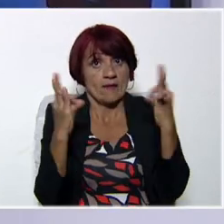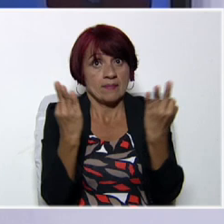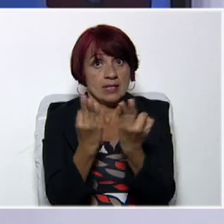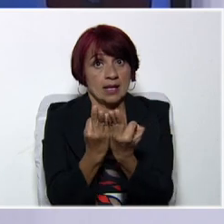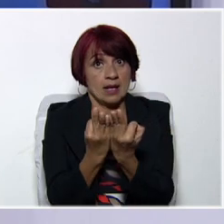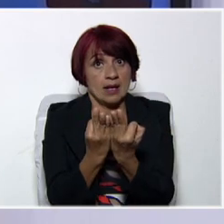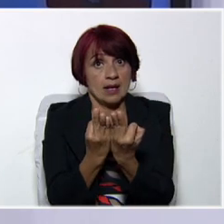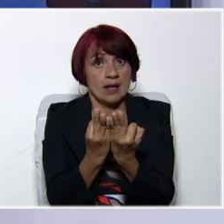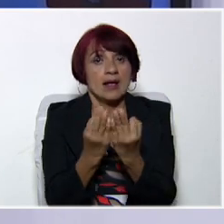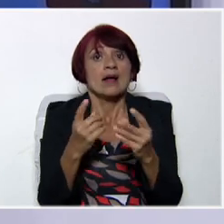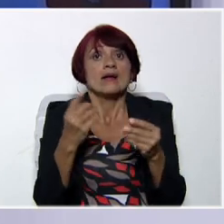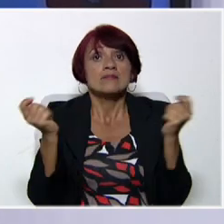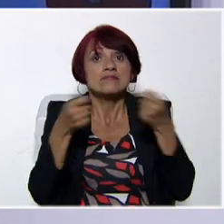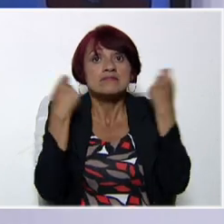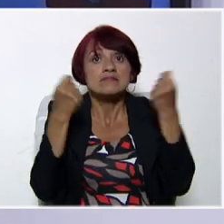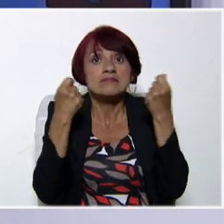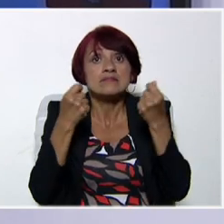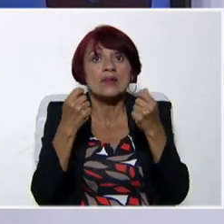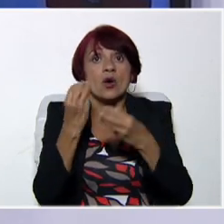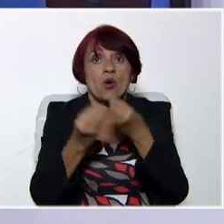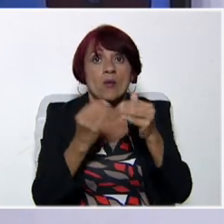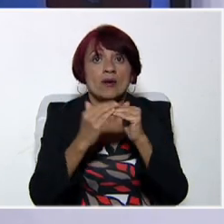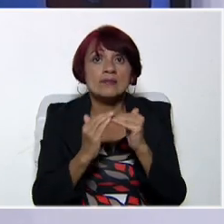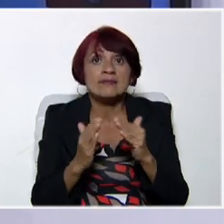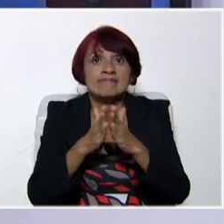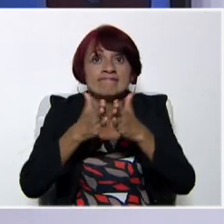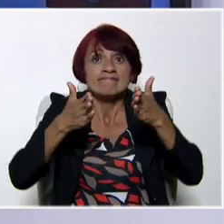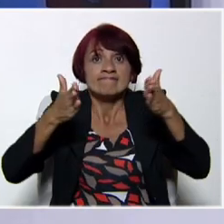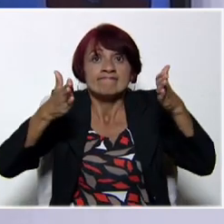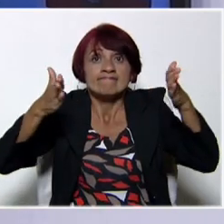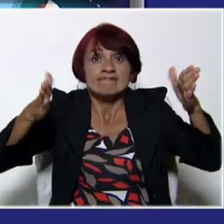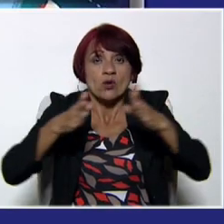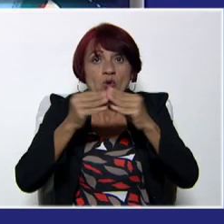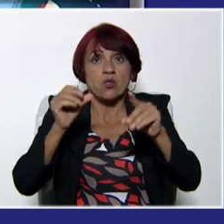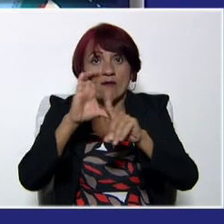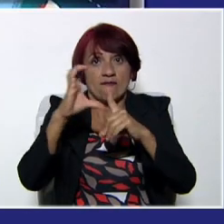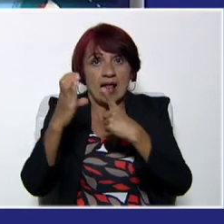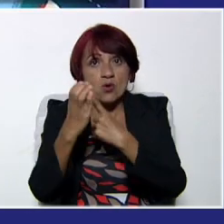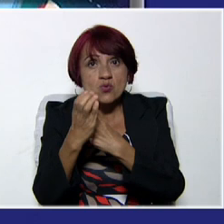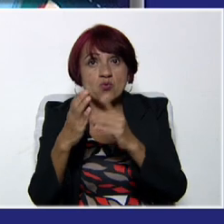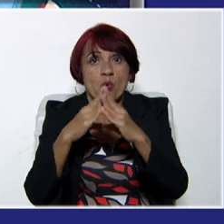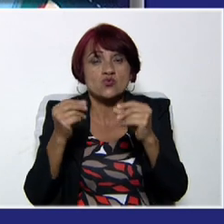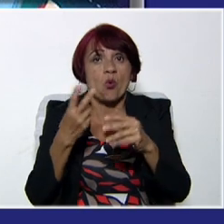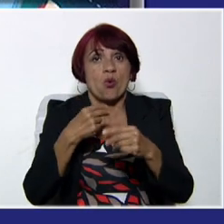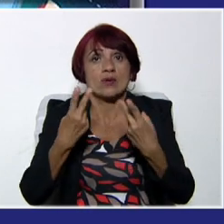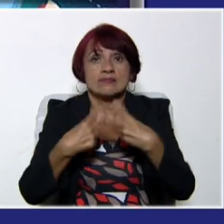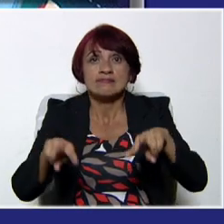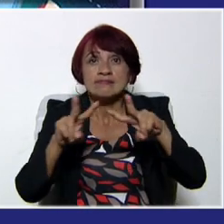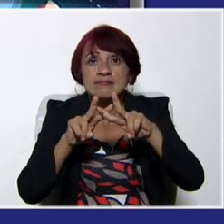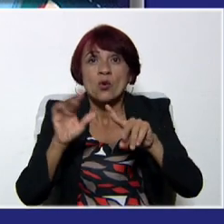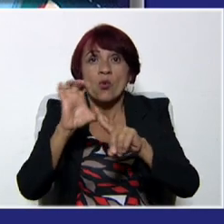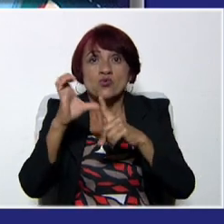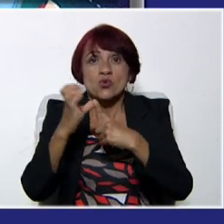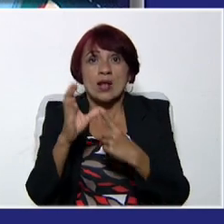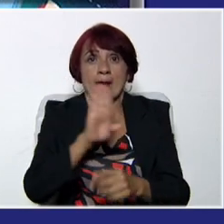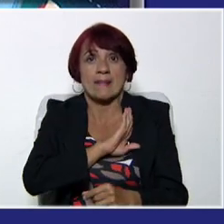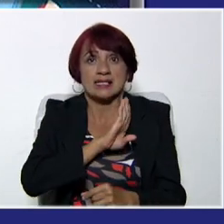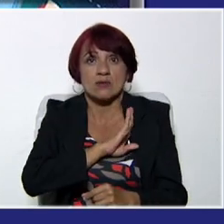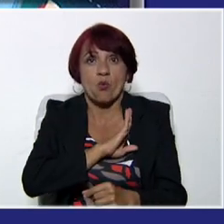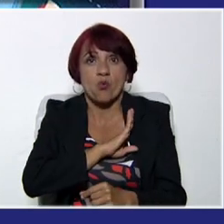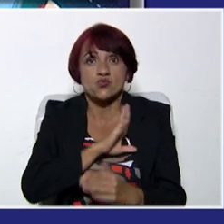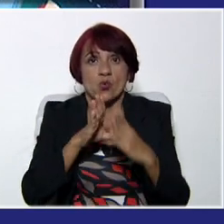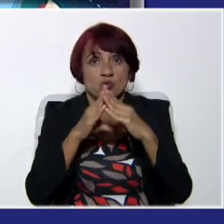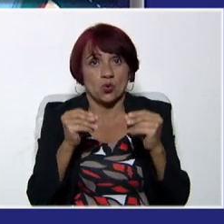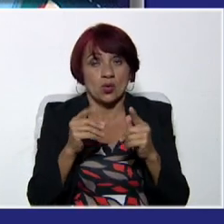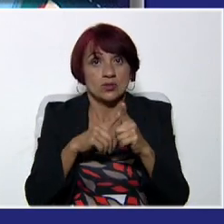es promoviendo y enalteciendo los valores culturales y tradicionales. Fíjense,